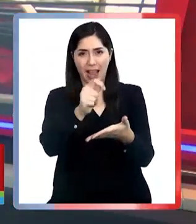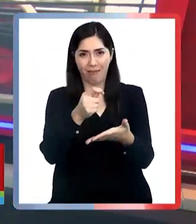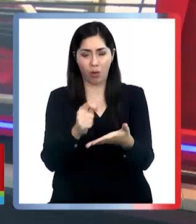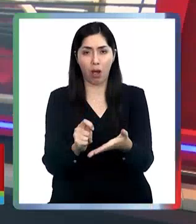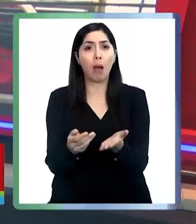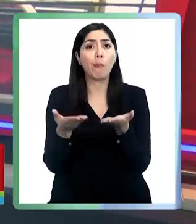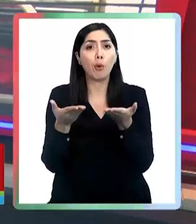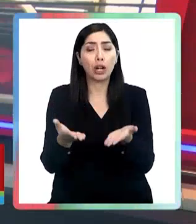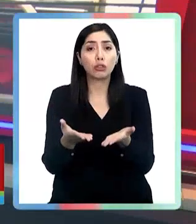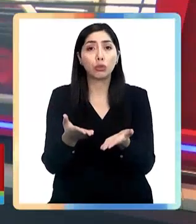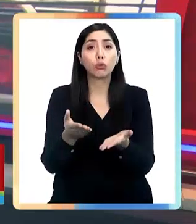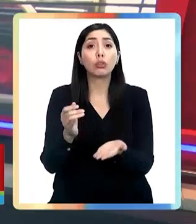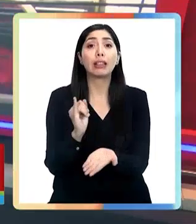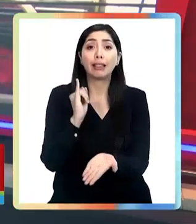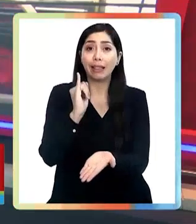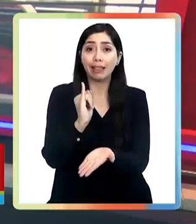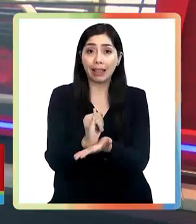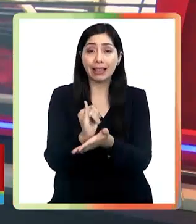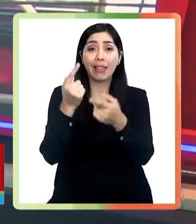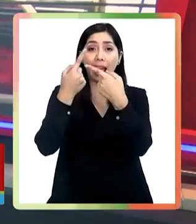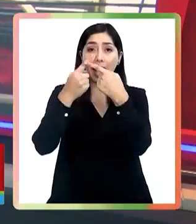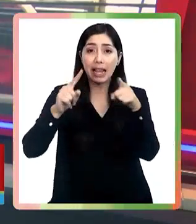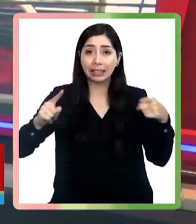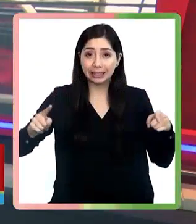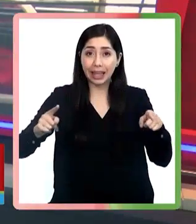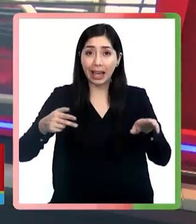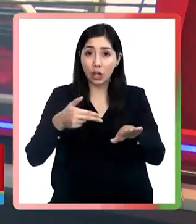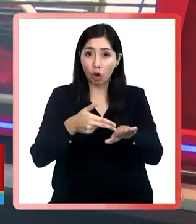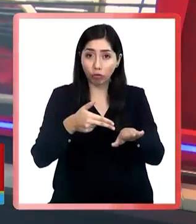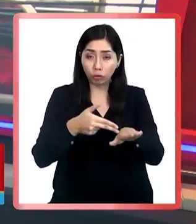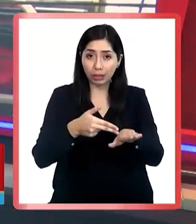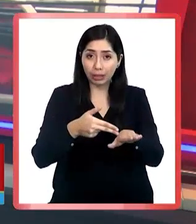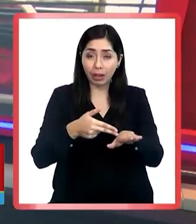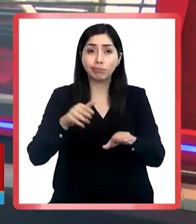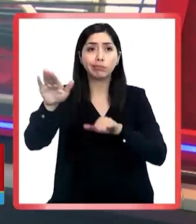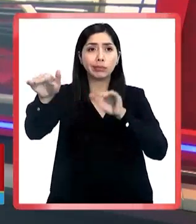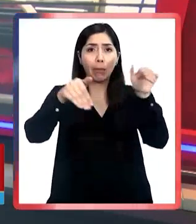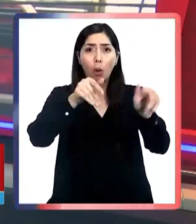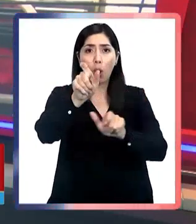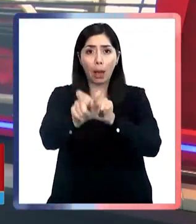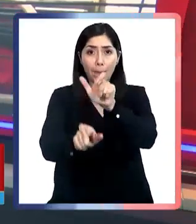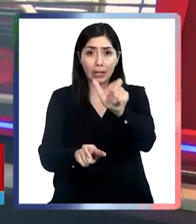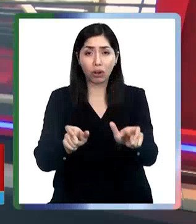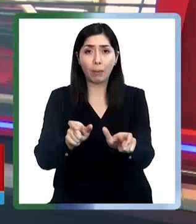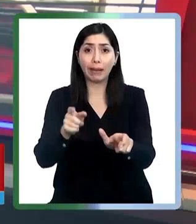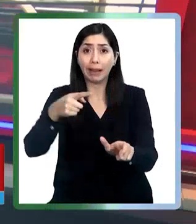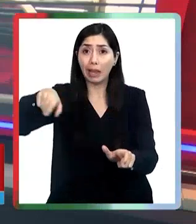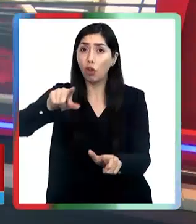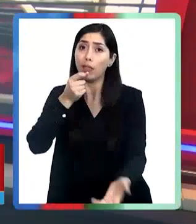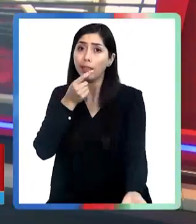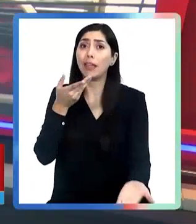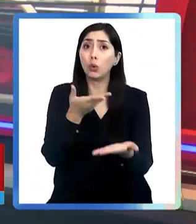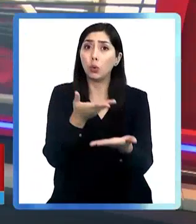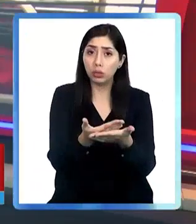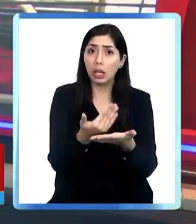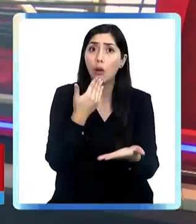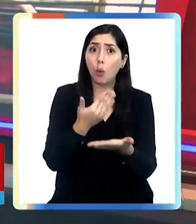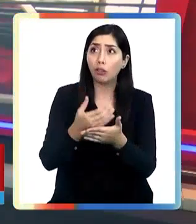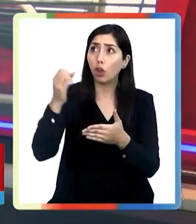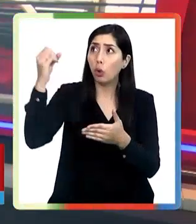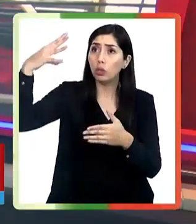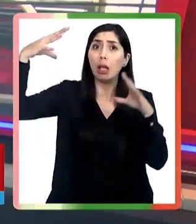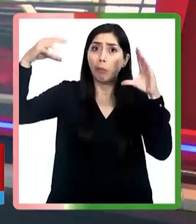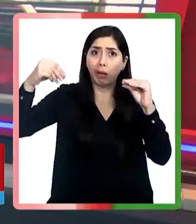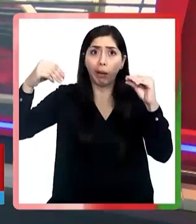Por esto, la Superintendencia de Electricidad y Combustibles hizo un llamado a los habitantes para que denuncien cada vez que ocurra